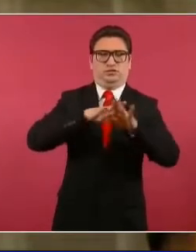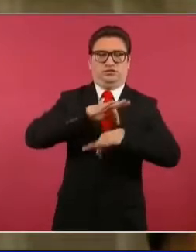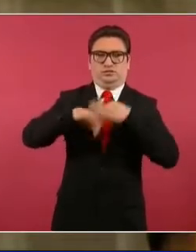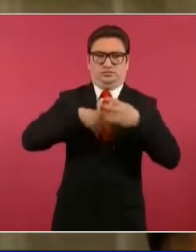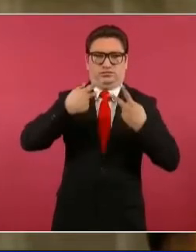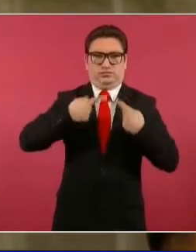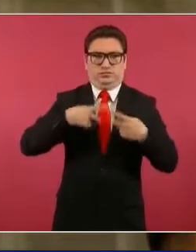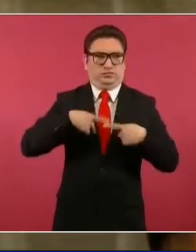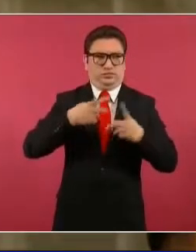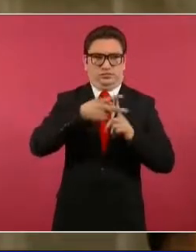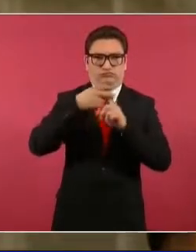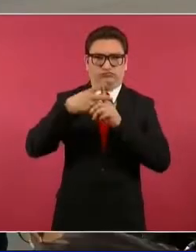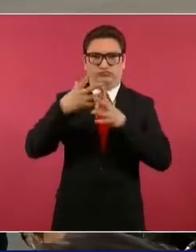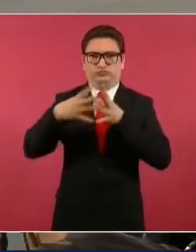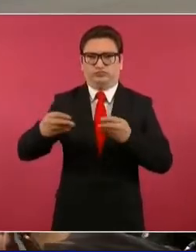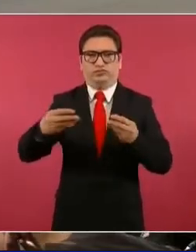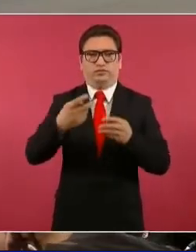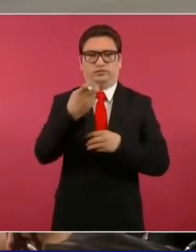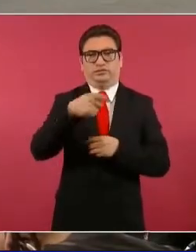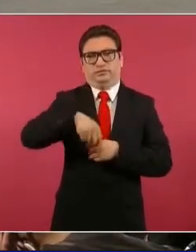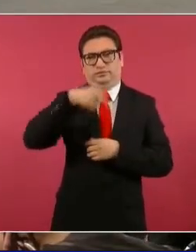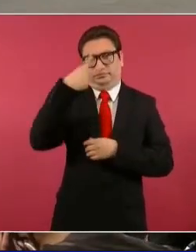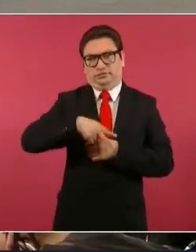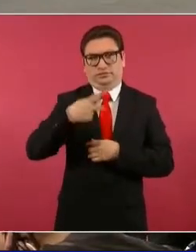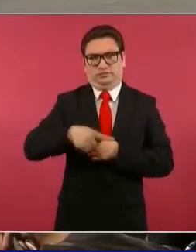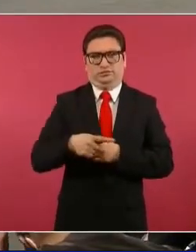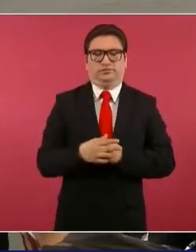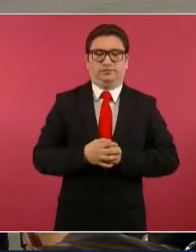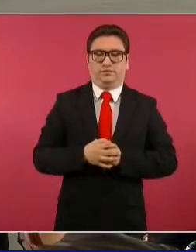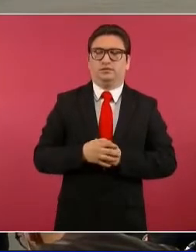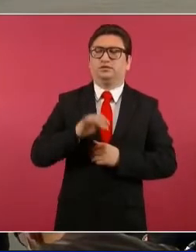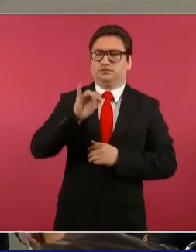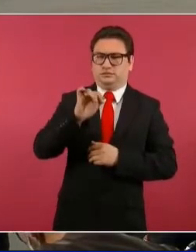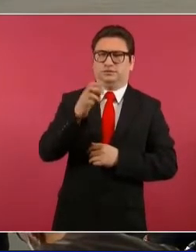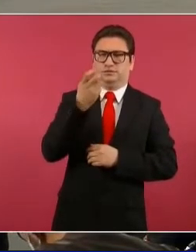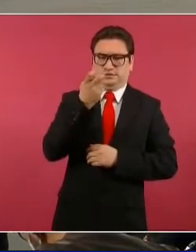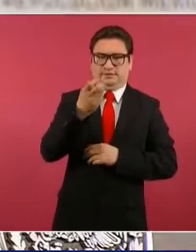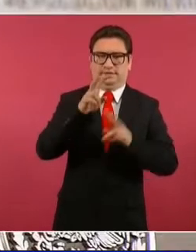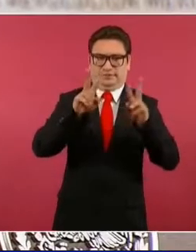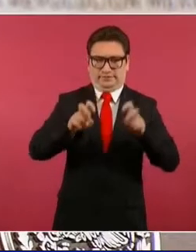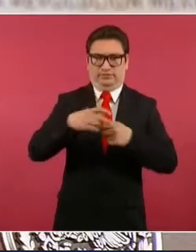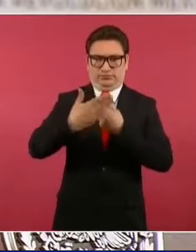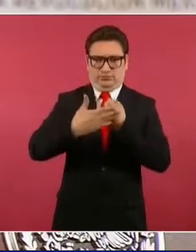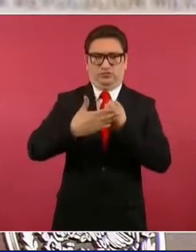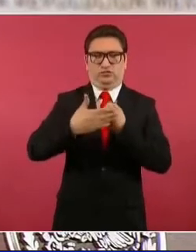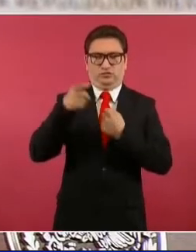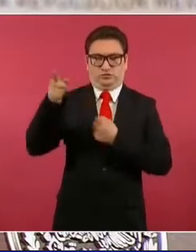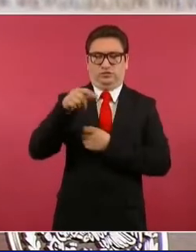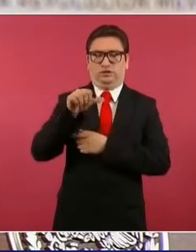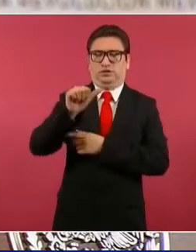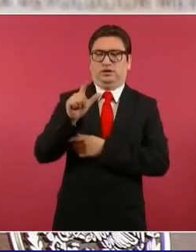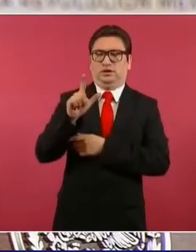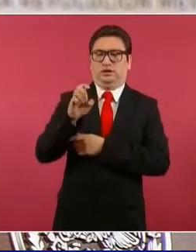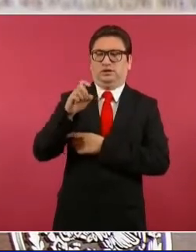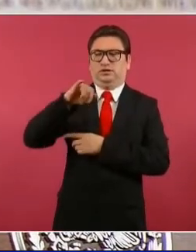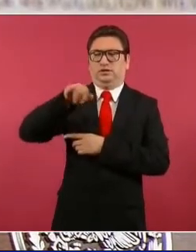crisis de desapariciones aquí en México, presidente. Sí, sobre eso va a hablar Alejandro